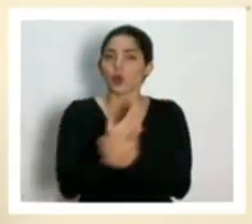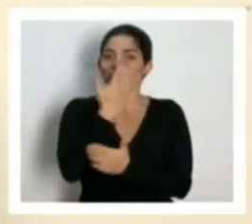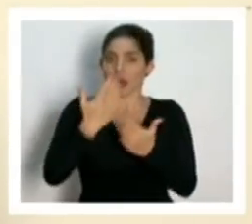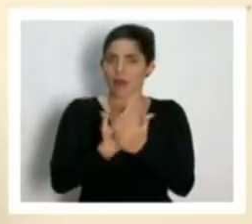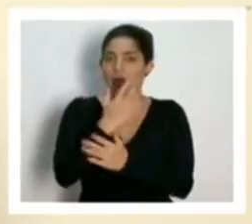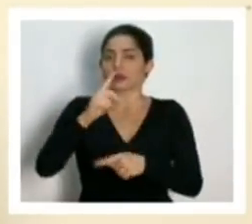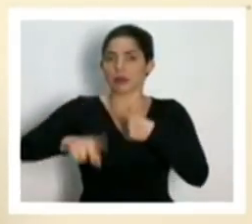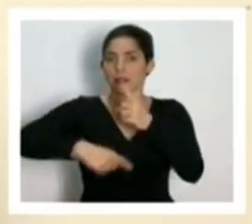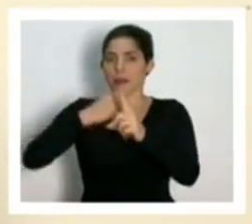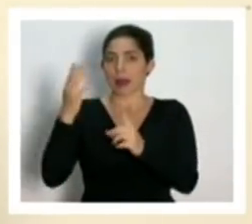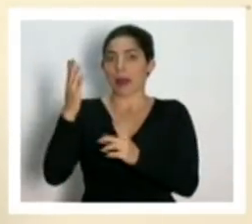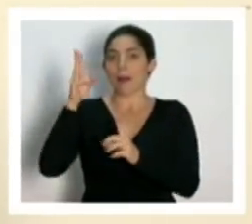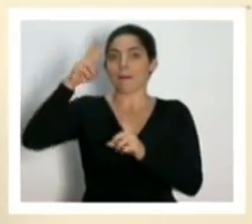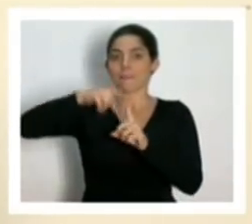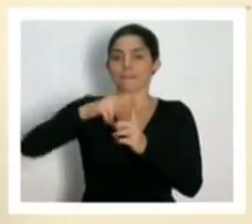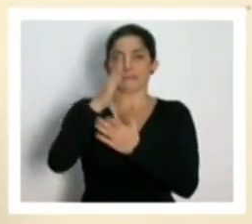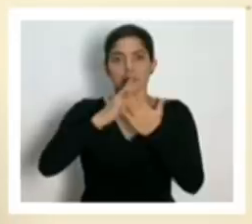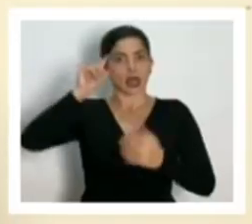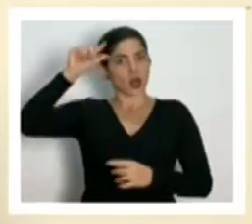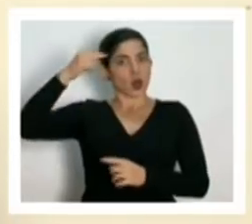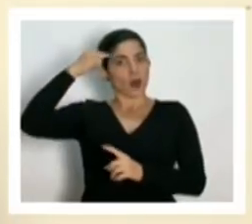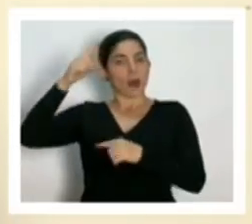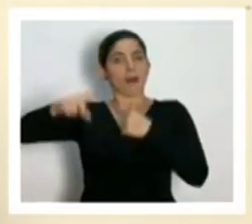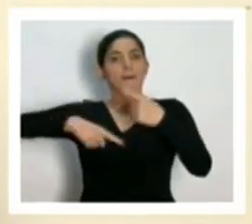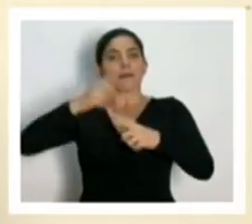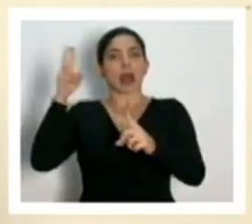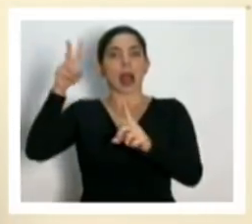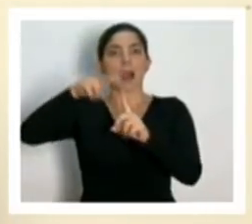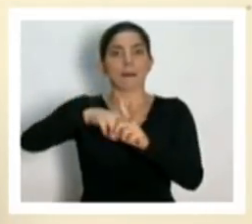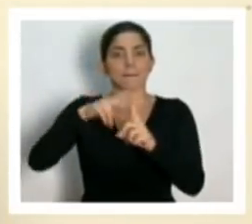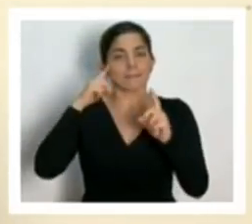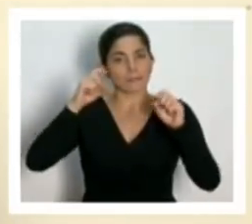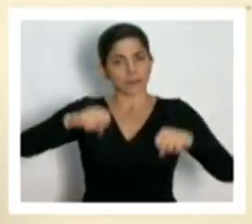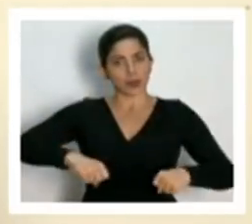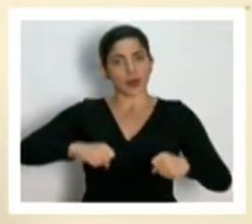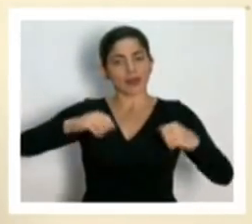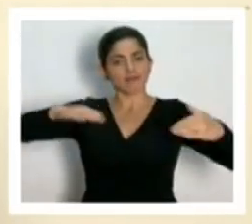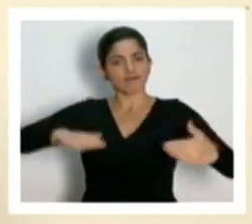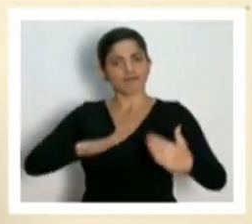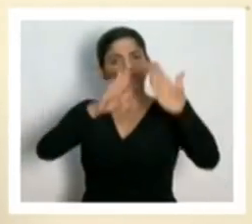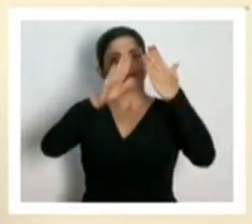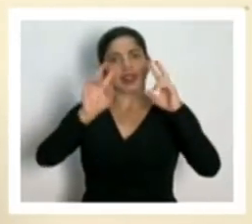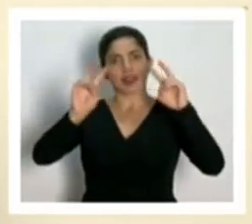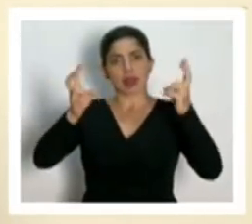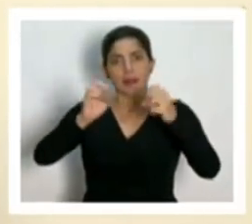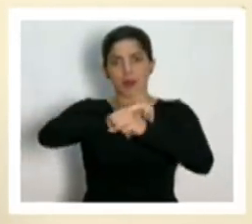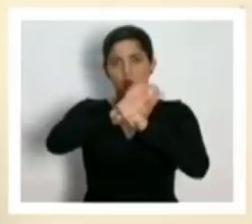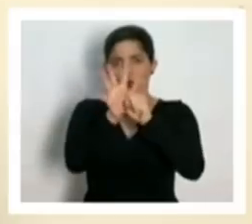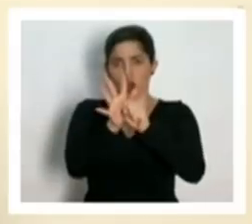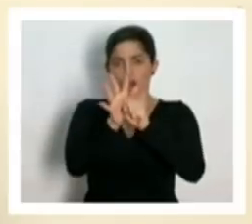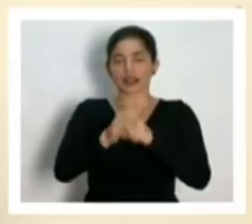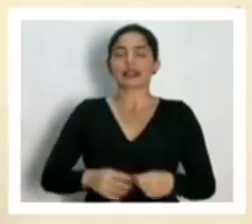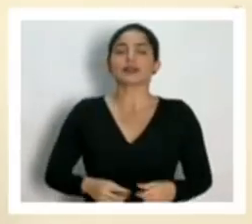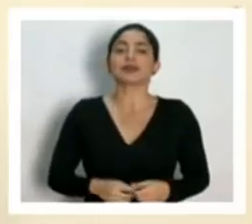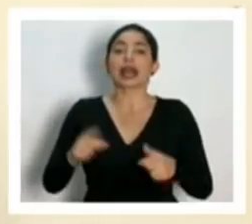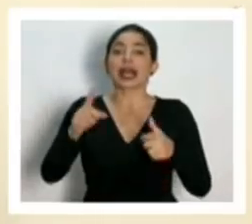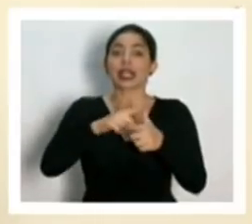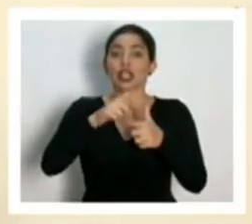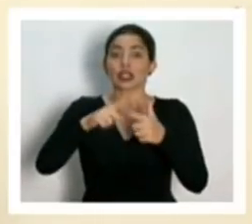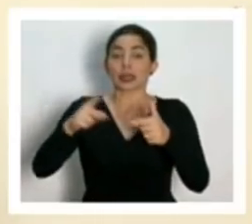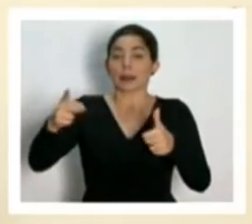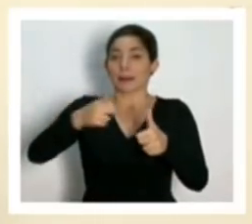que adoptará el Gobierno de la República para el tema del COVID-19.